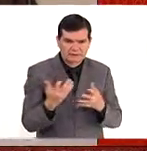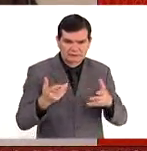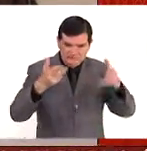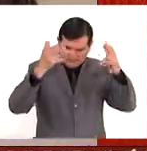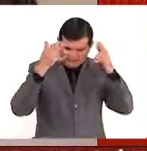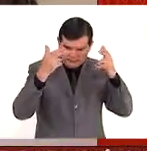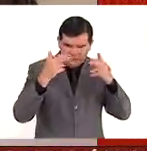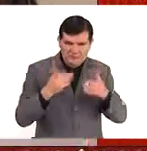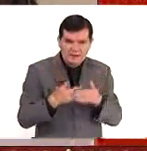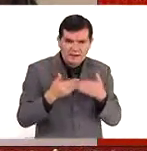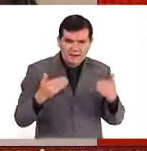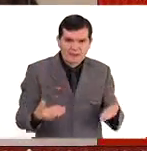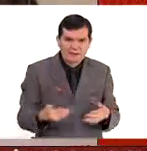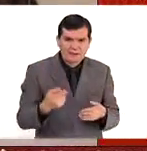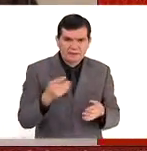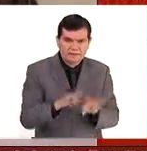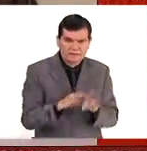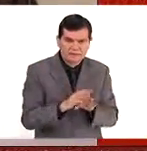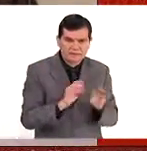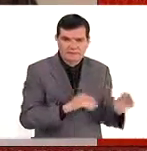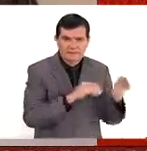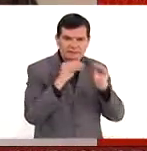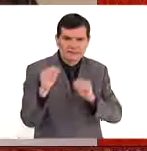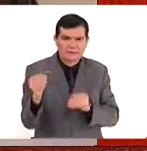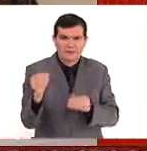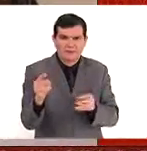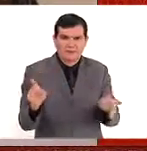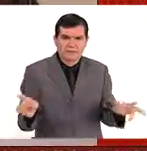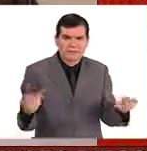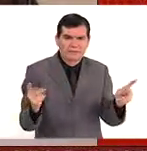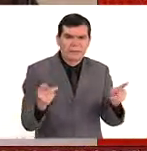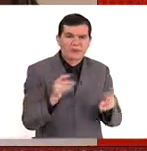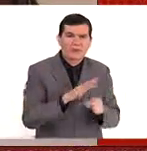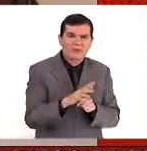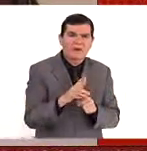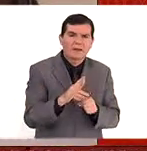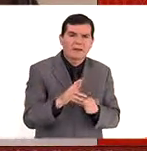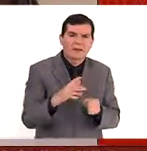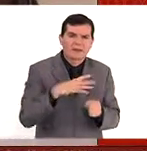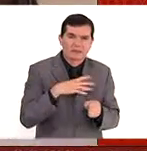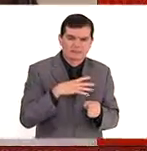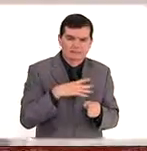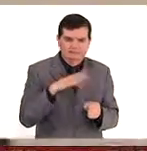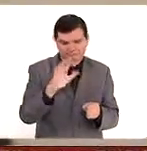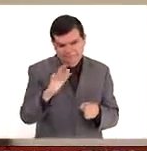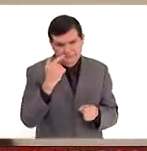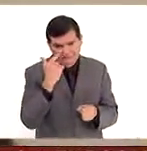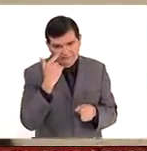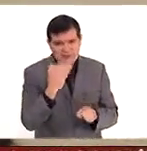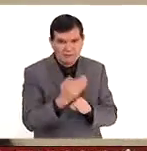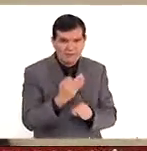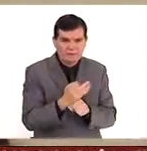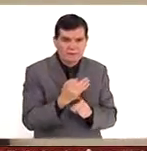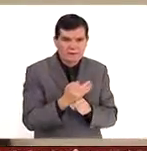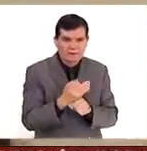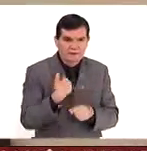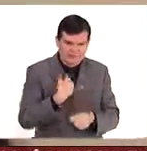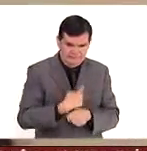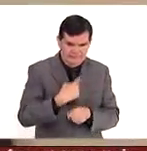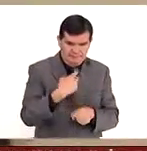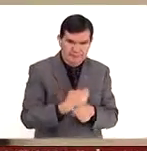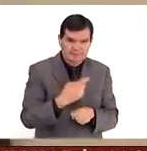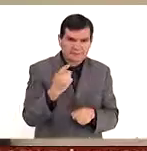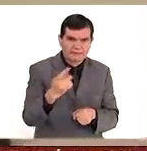y ahora es trasladarlo a la comercialización. ¿En qué etapa van? Bueno, pues, actualmente nos invitaron a